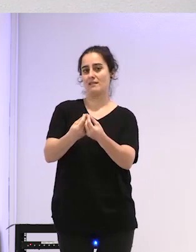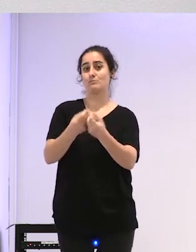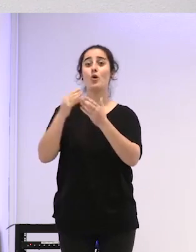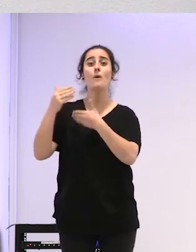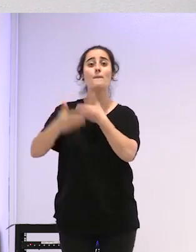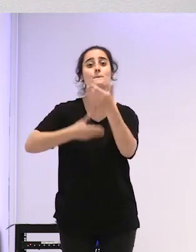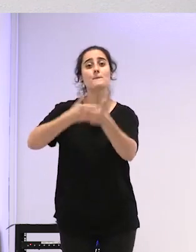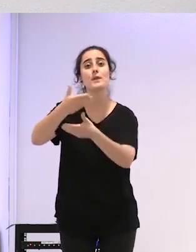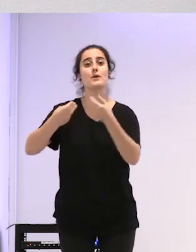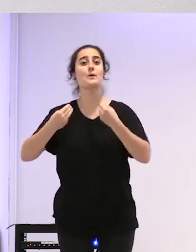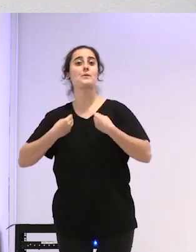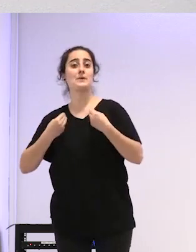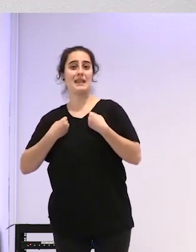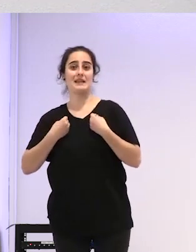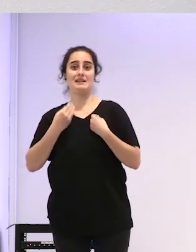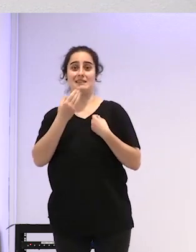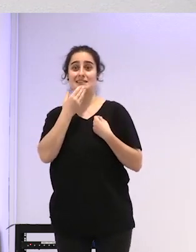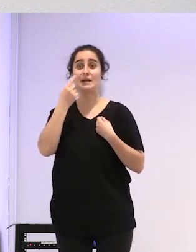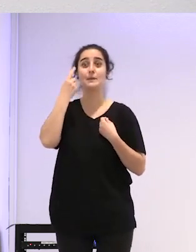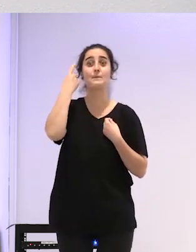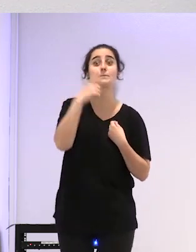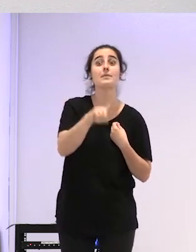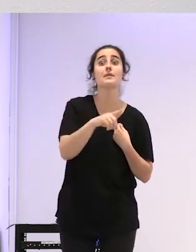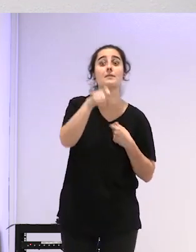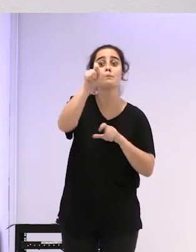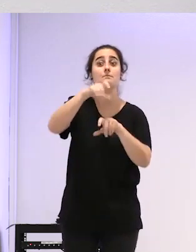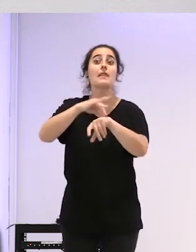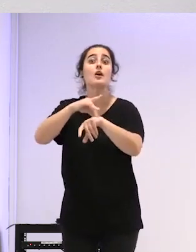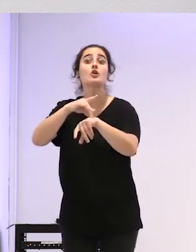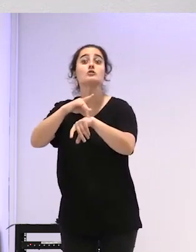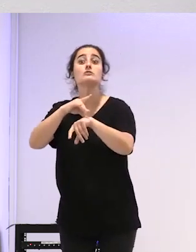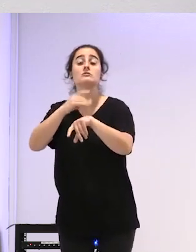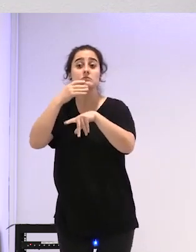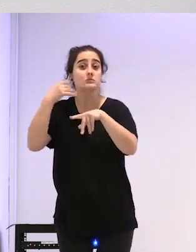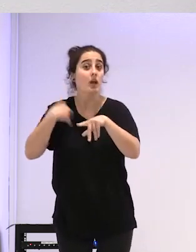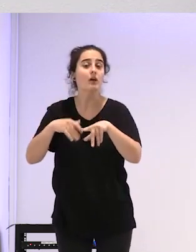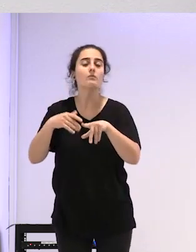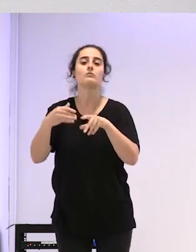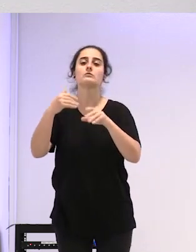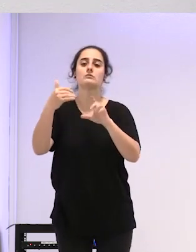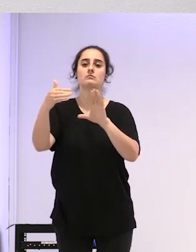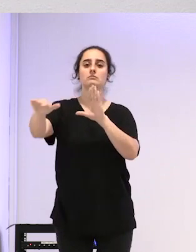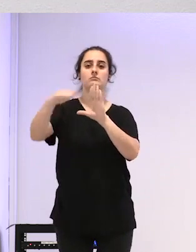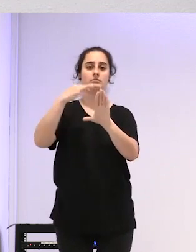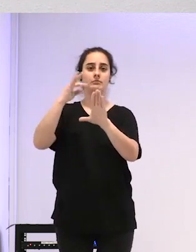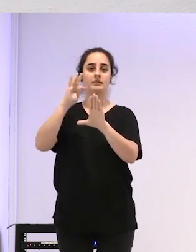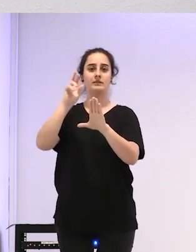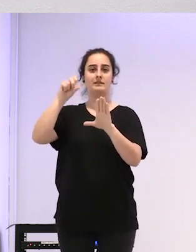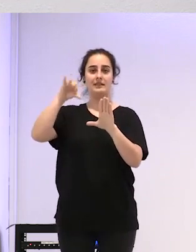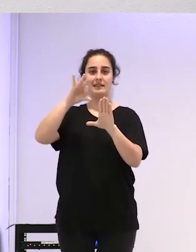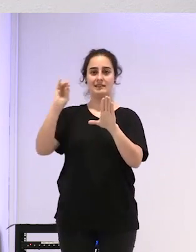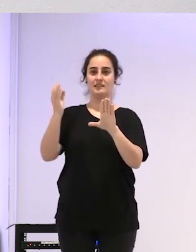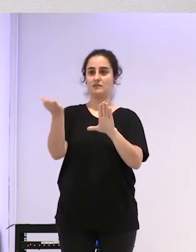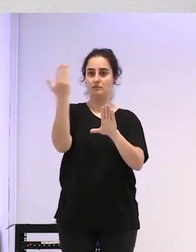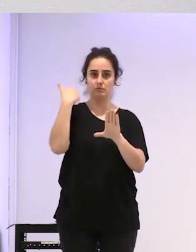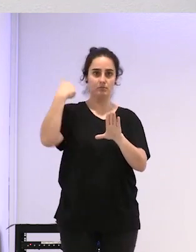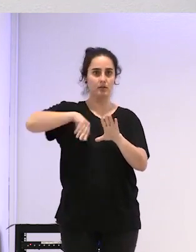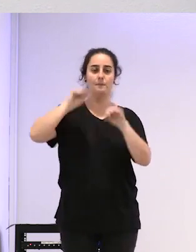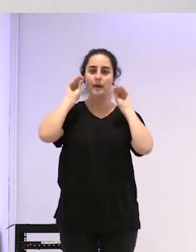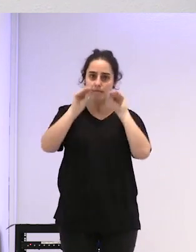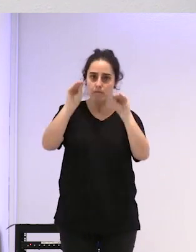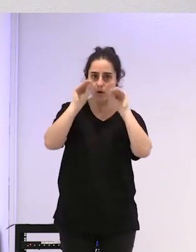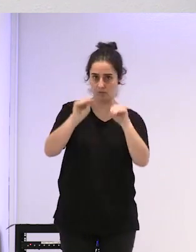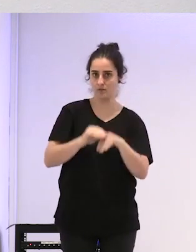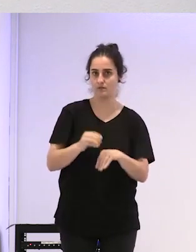cuando los tengáis porque se animen y escriban a tránsito y vendrán a tránsito a formarse si